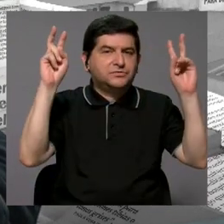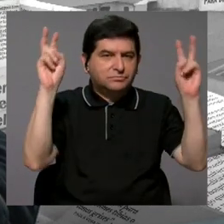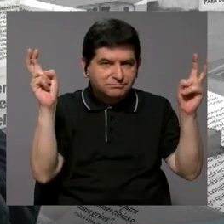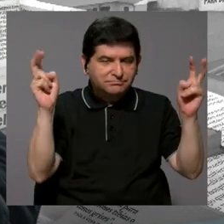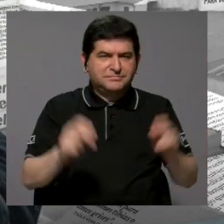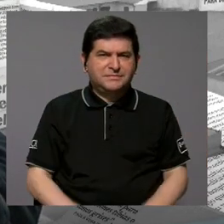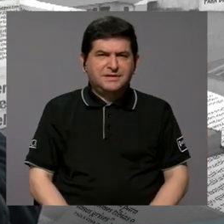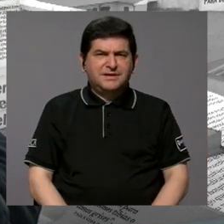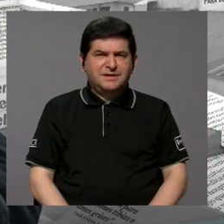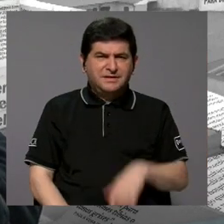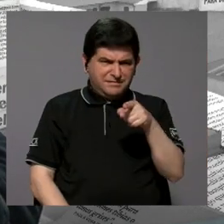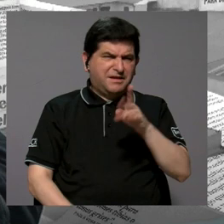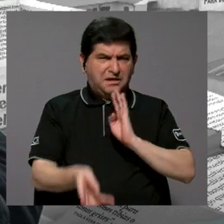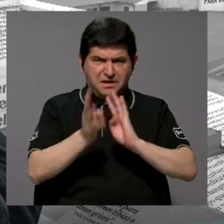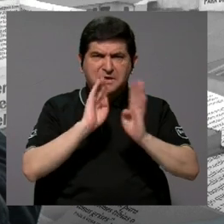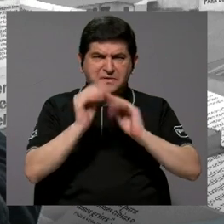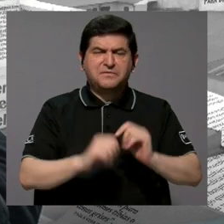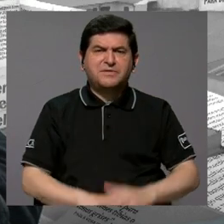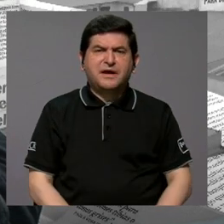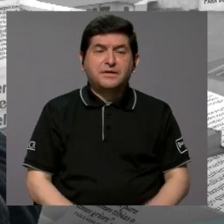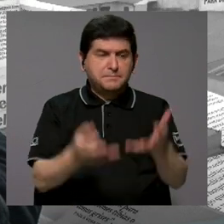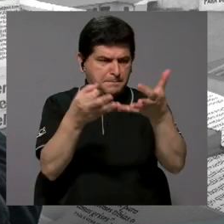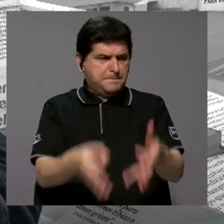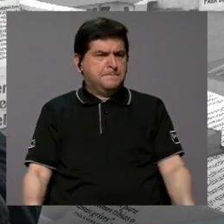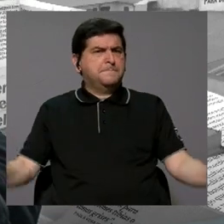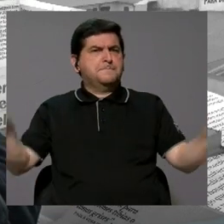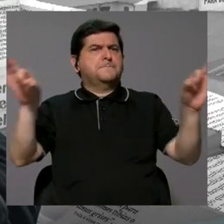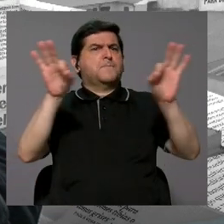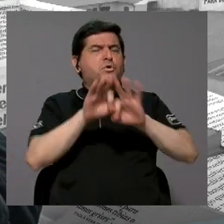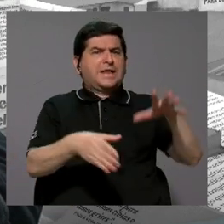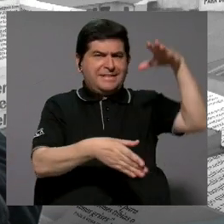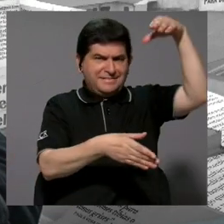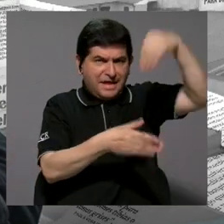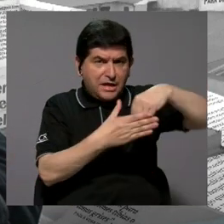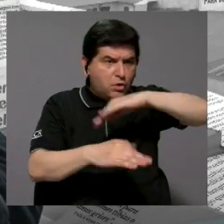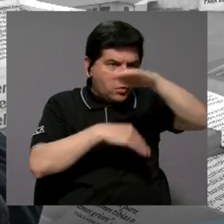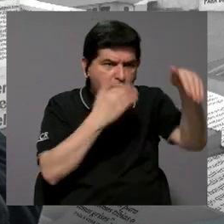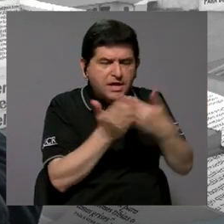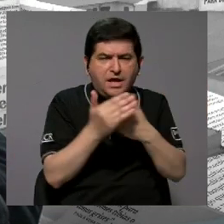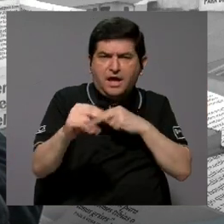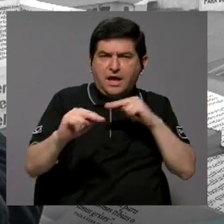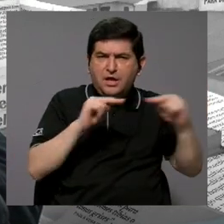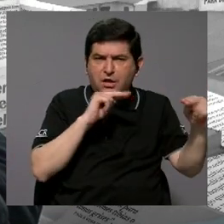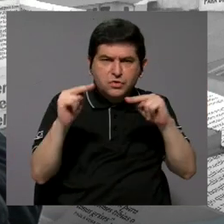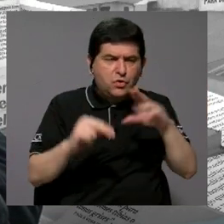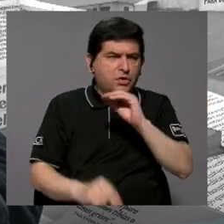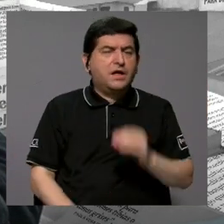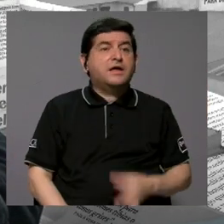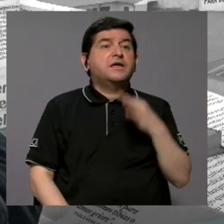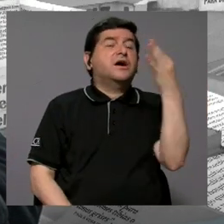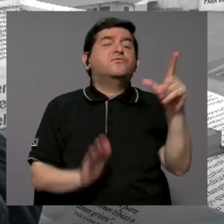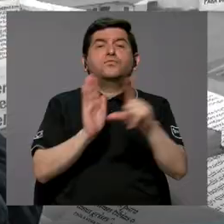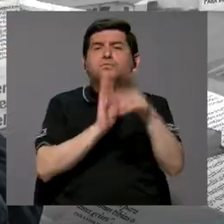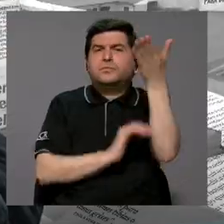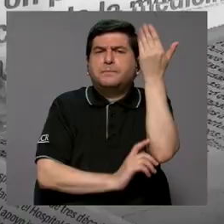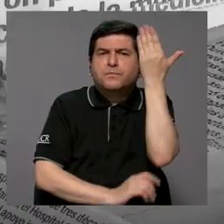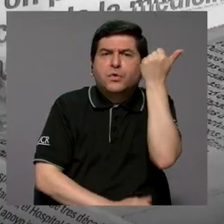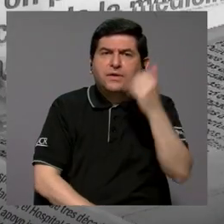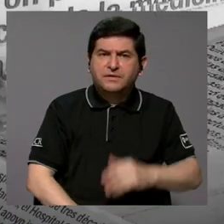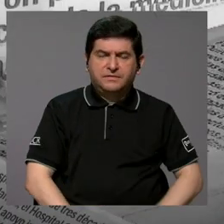Bueno, hablemos de datos abiertos. ¿Por qué es tan importante de incluirlo en toda esta negociación y en una eventual ley?